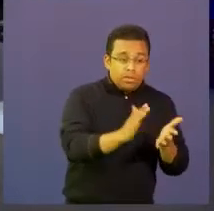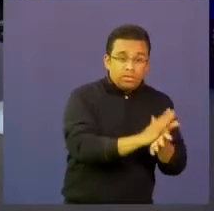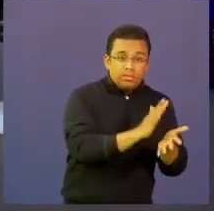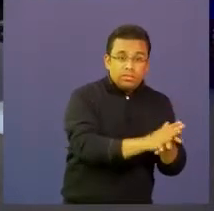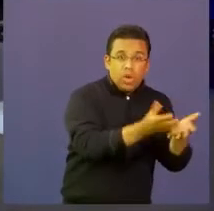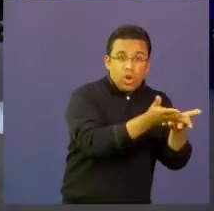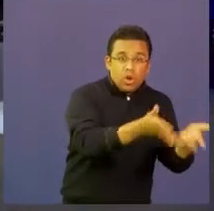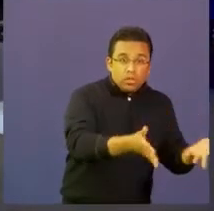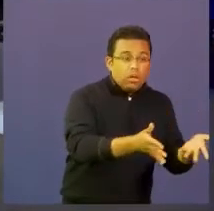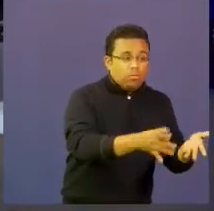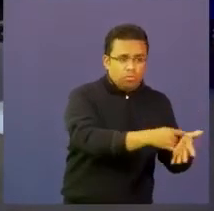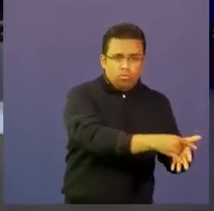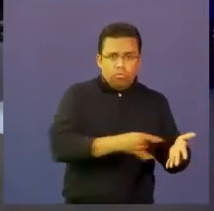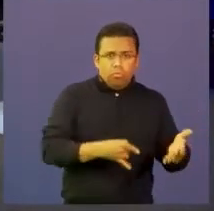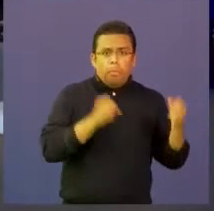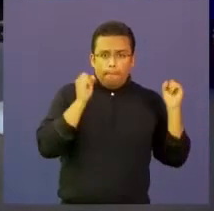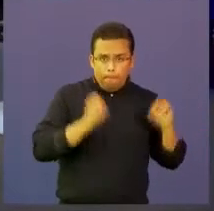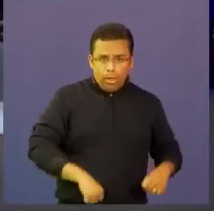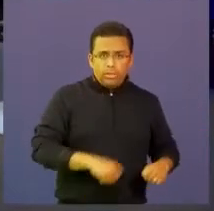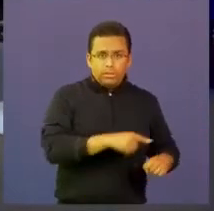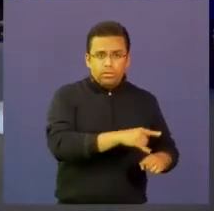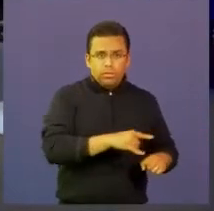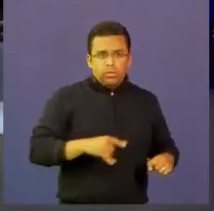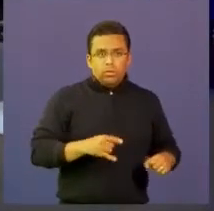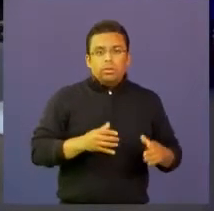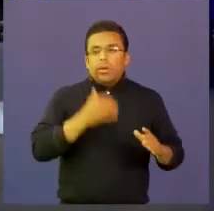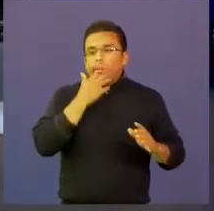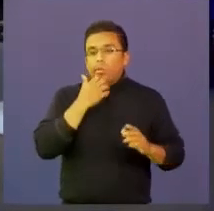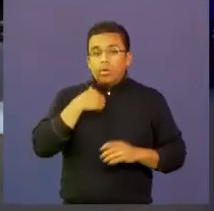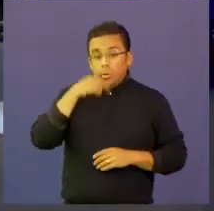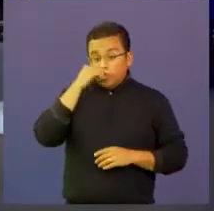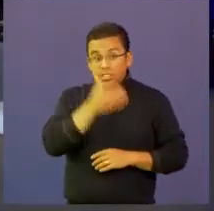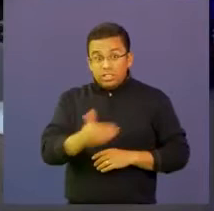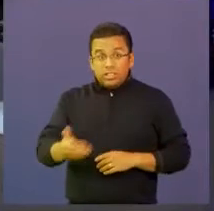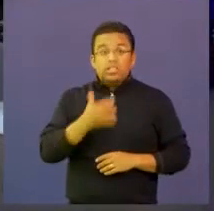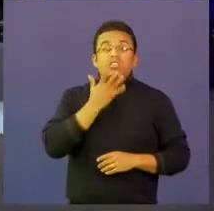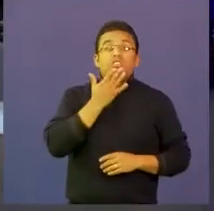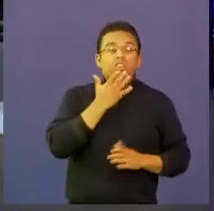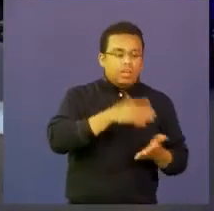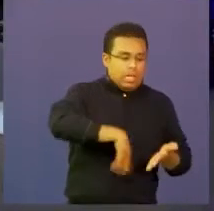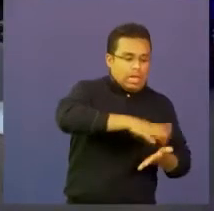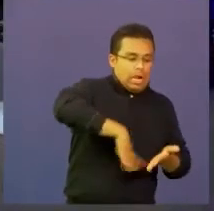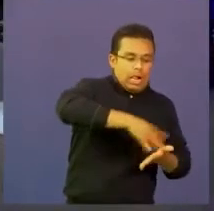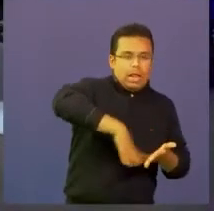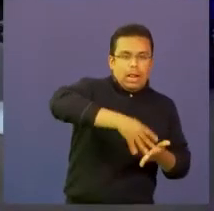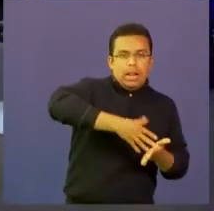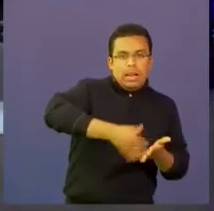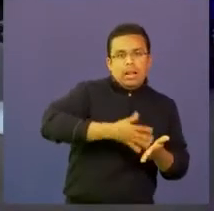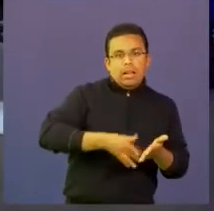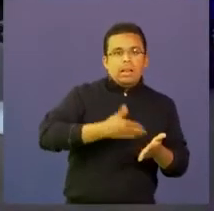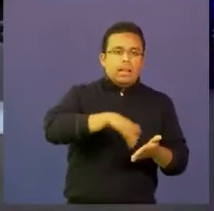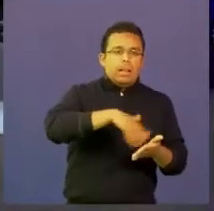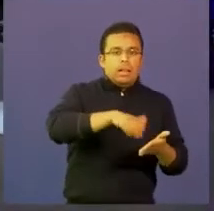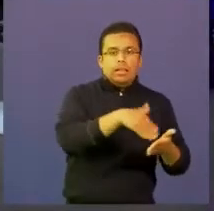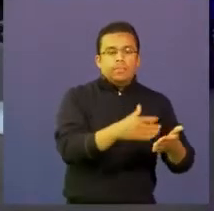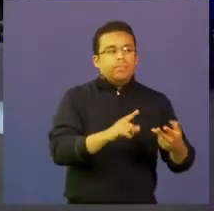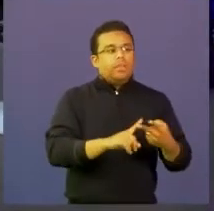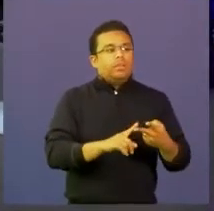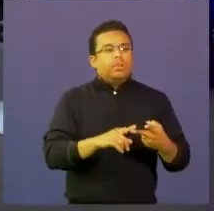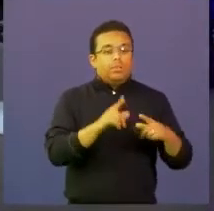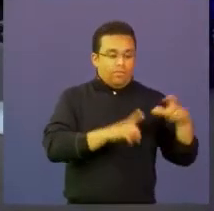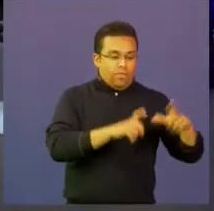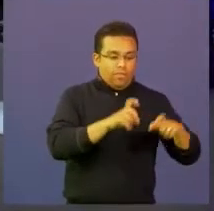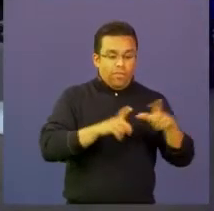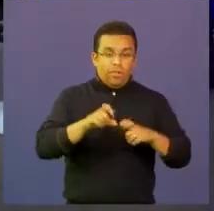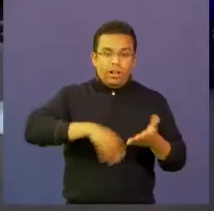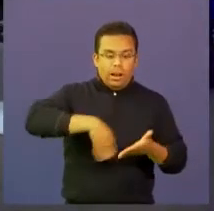entonces los niños pueden colorear se sacan los flashcards se sacan los dibujos